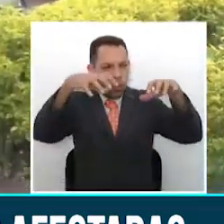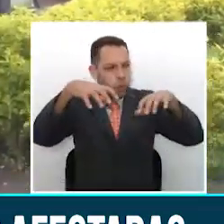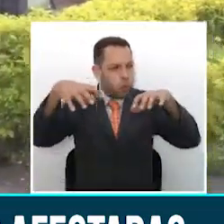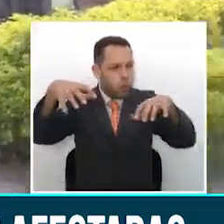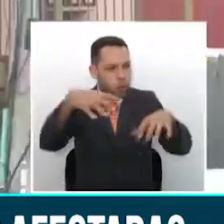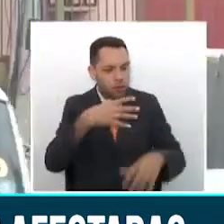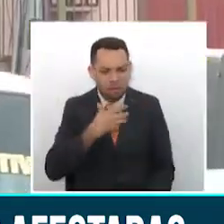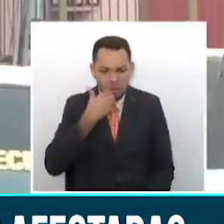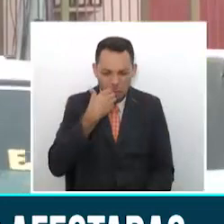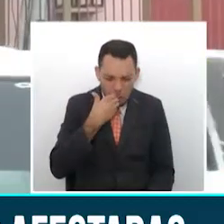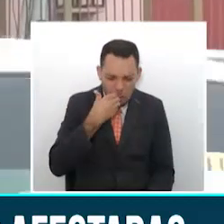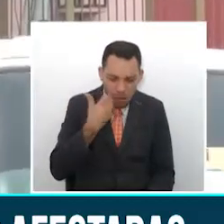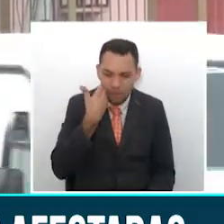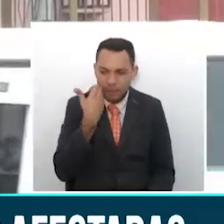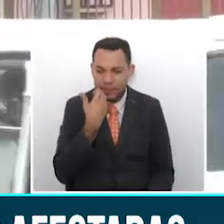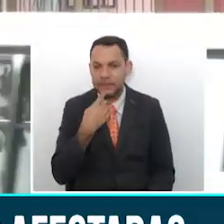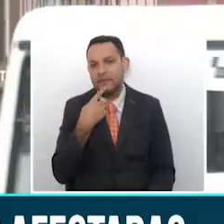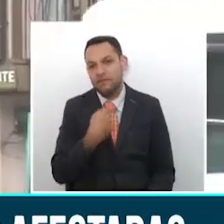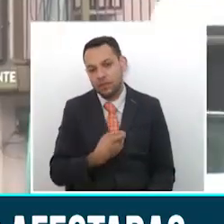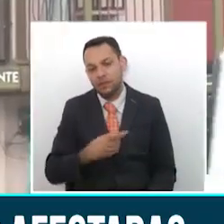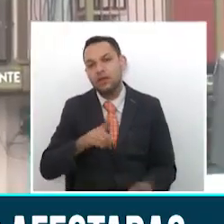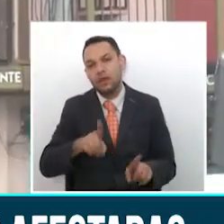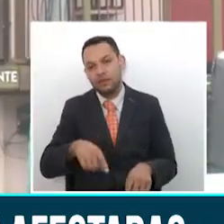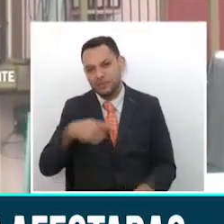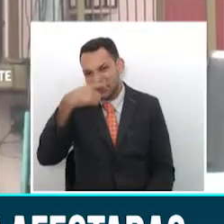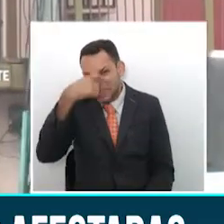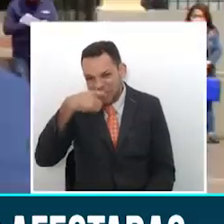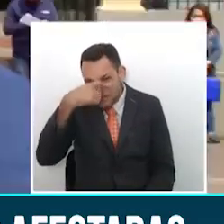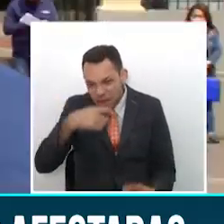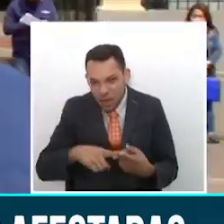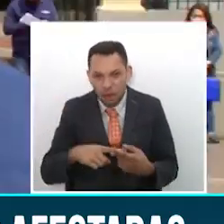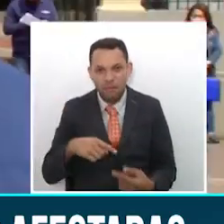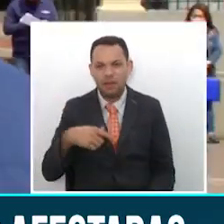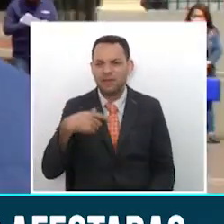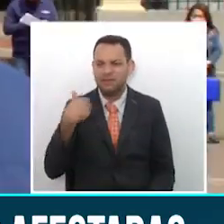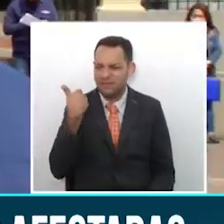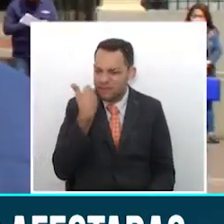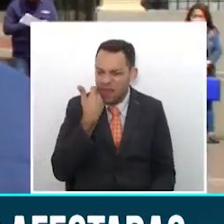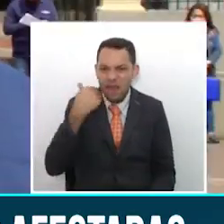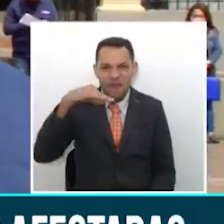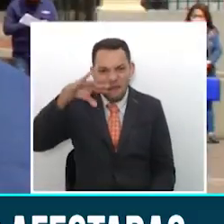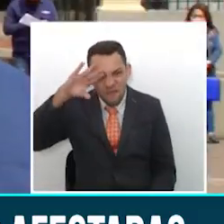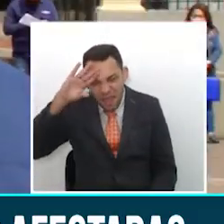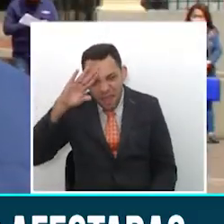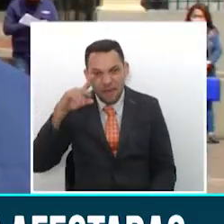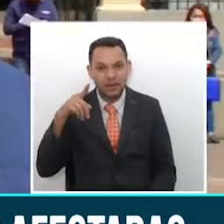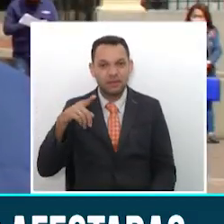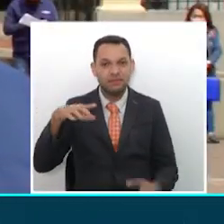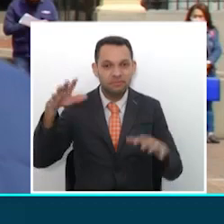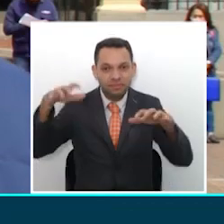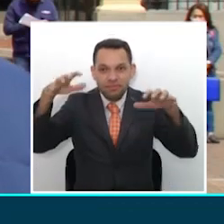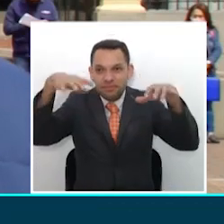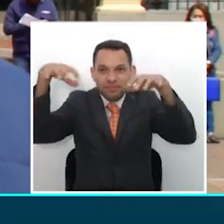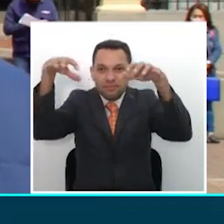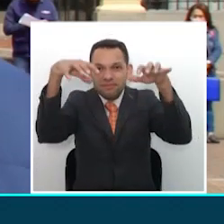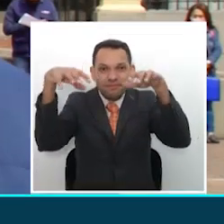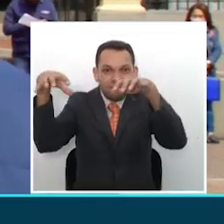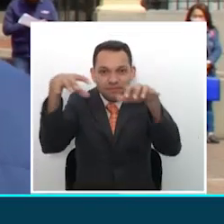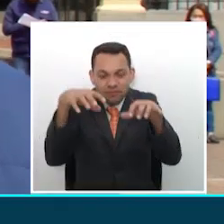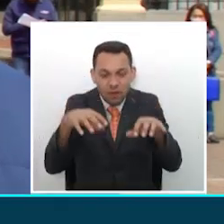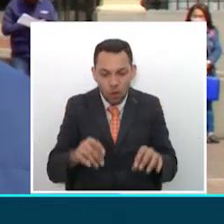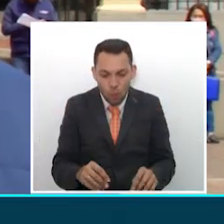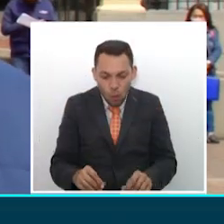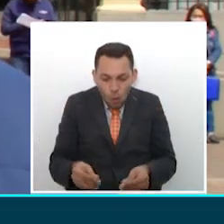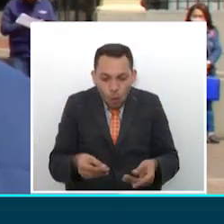temporada de lluvias también trae consigo afectaciones respiratorias por la pluviosidad y por algunos agentes